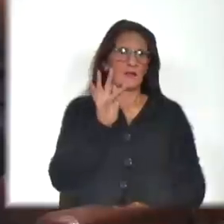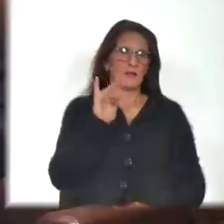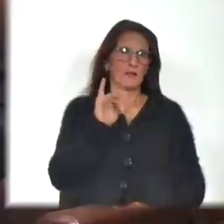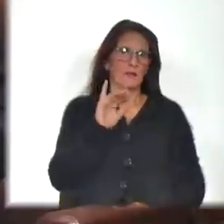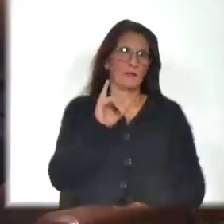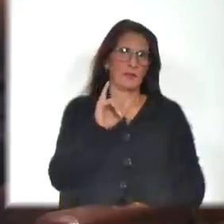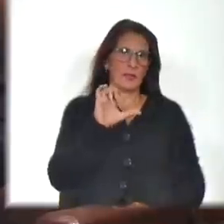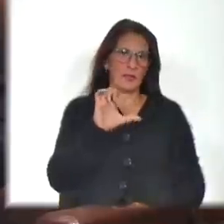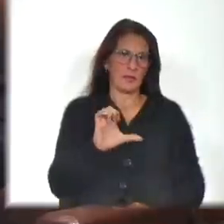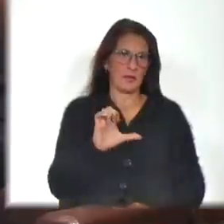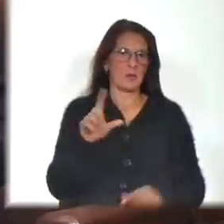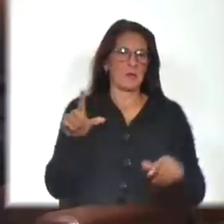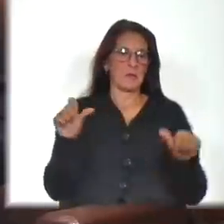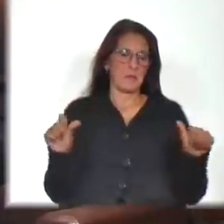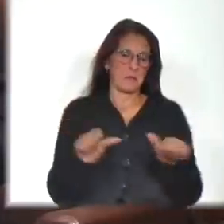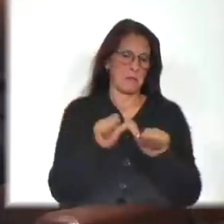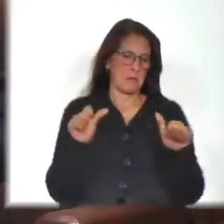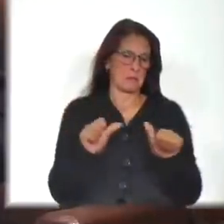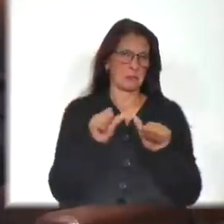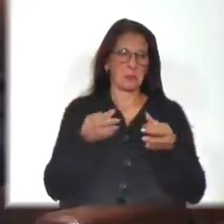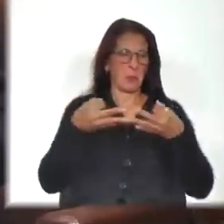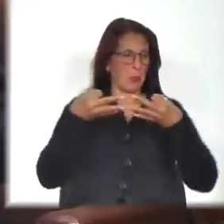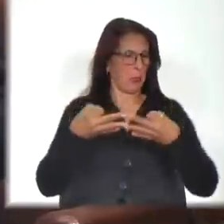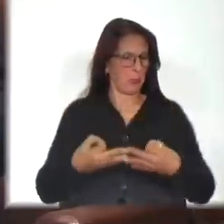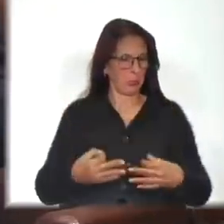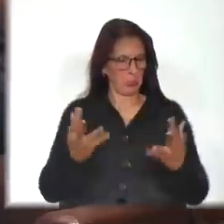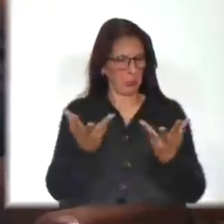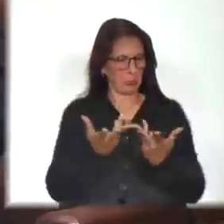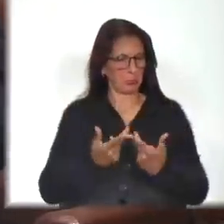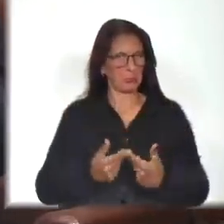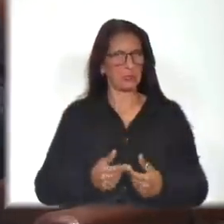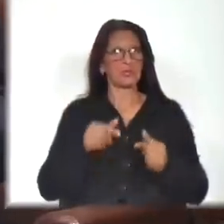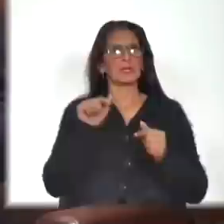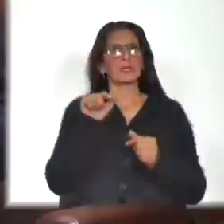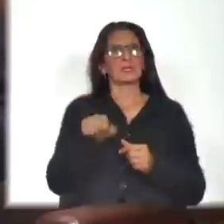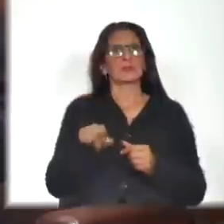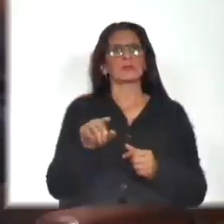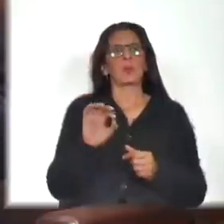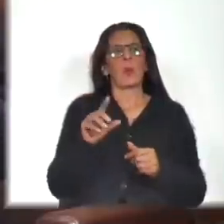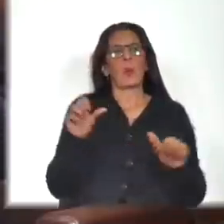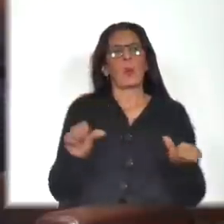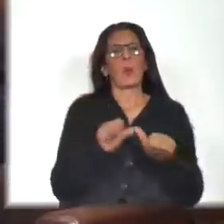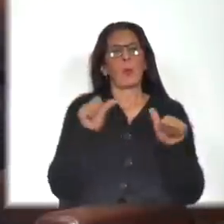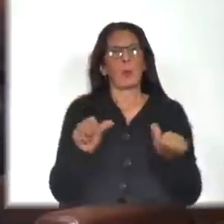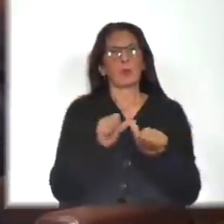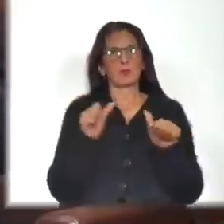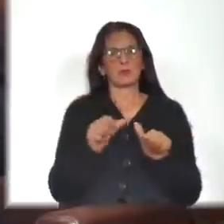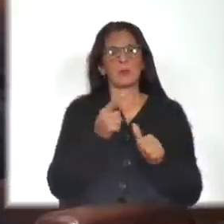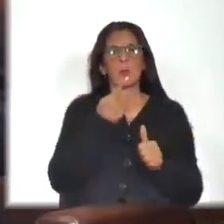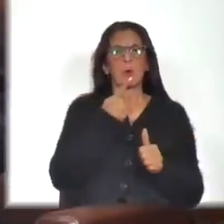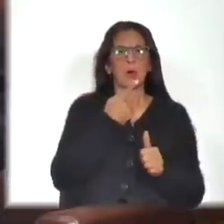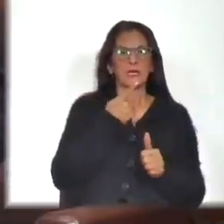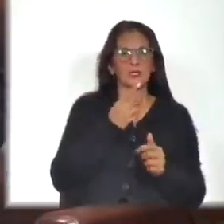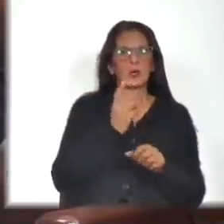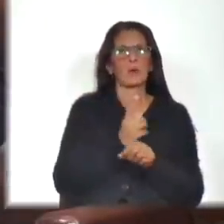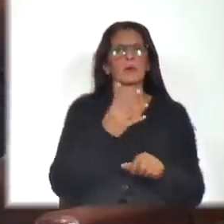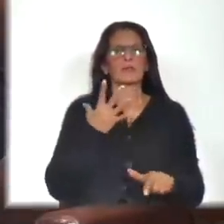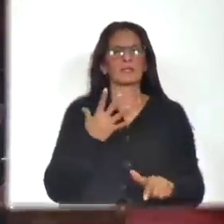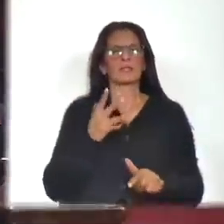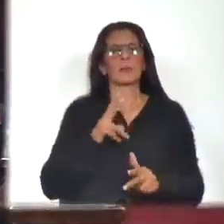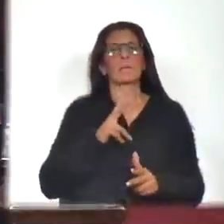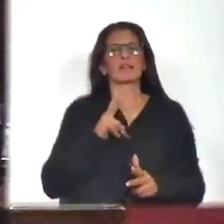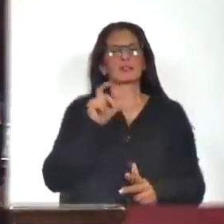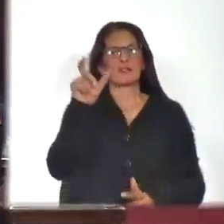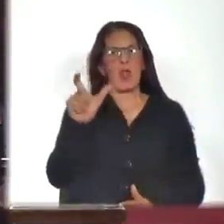íntegro, que ha actuado honestamente en todo este episodio y en lo que es toda su actuación política, profesional y personal,